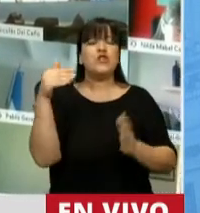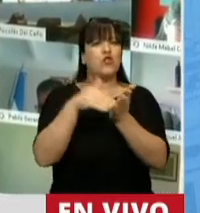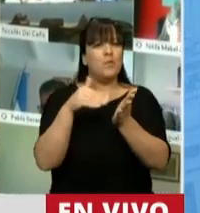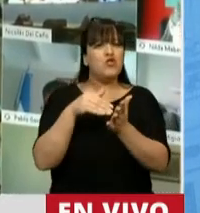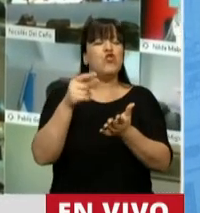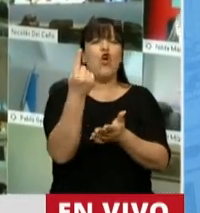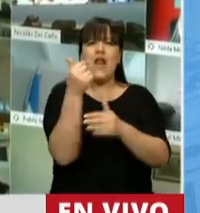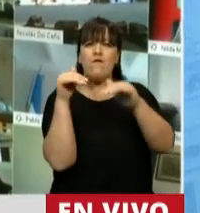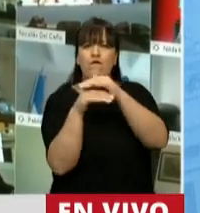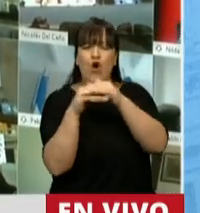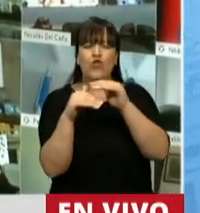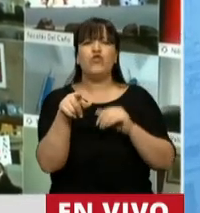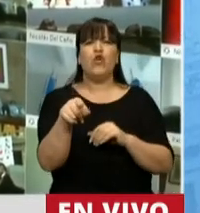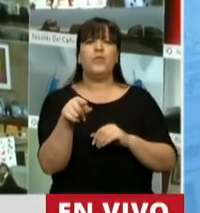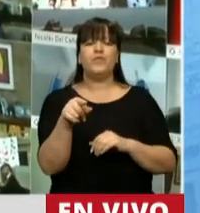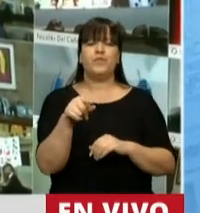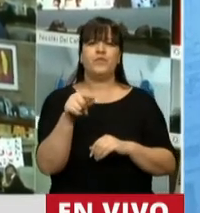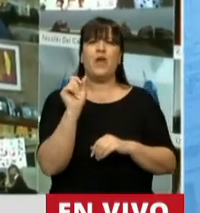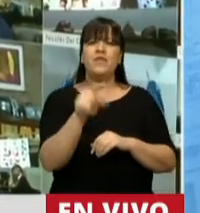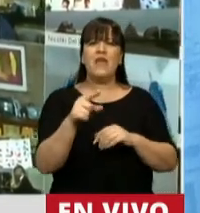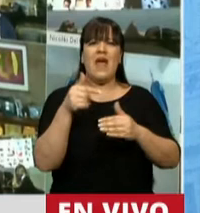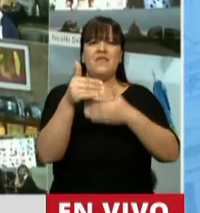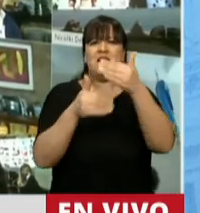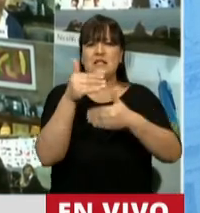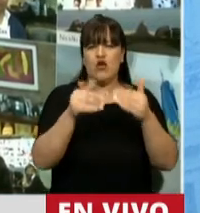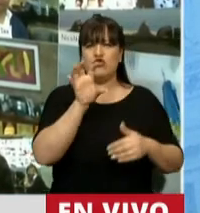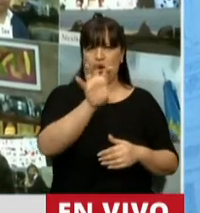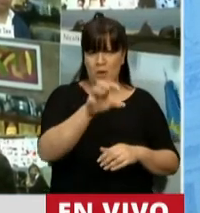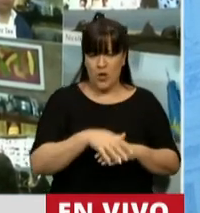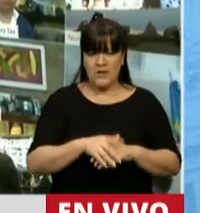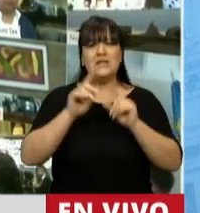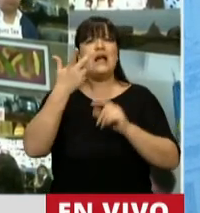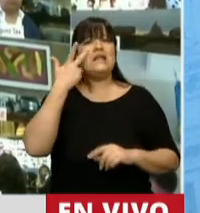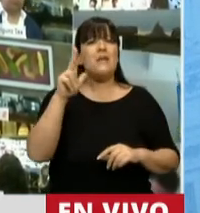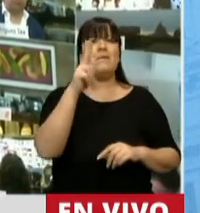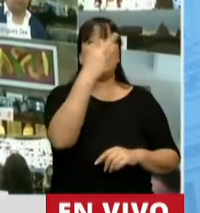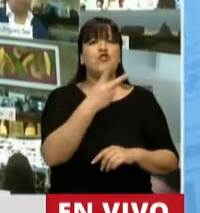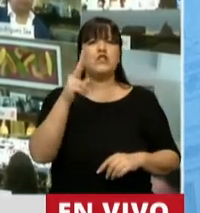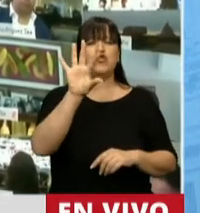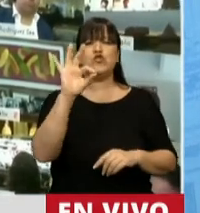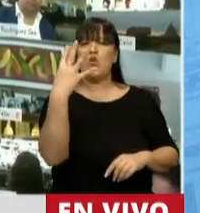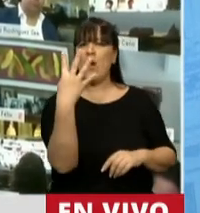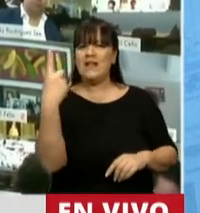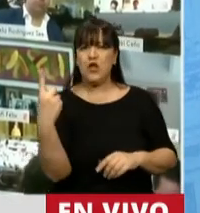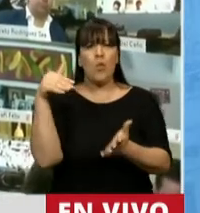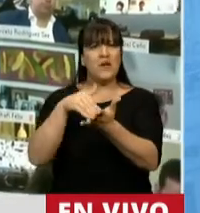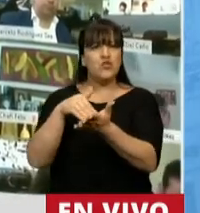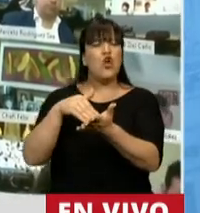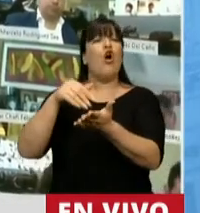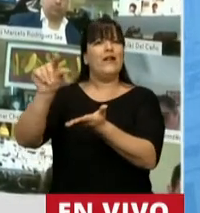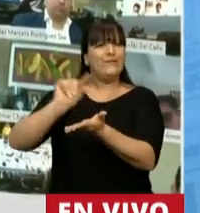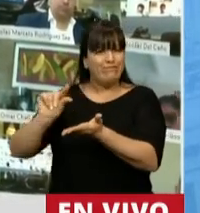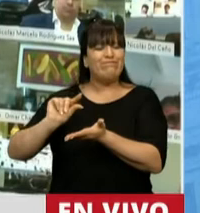fiduciarios de desarrollo provincial, 3.241 millones de créditos al